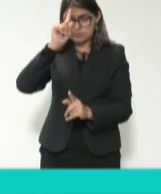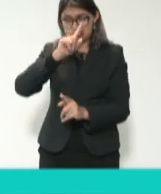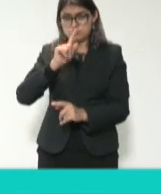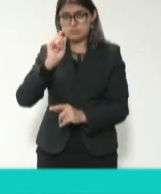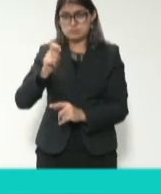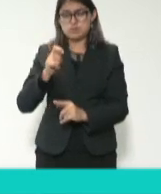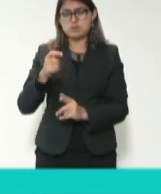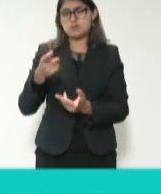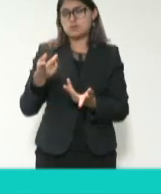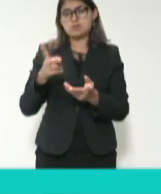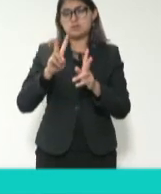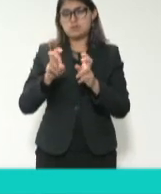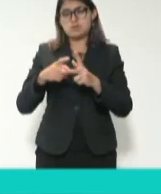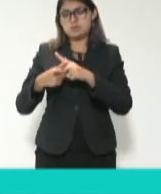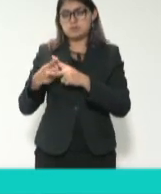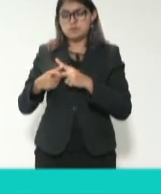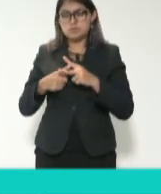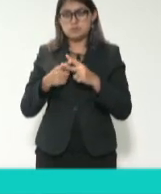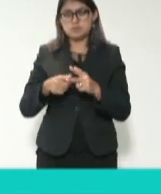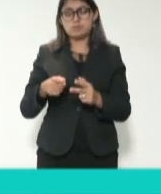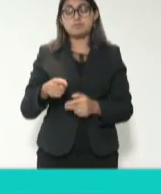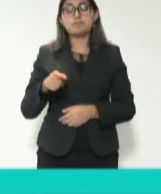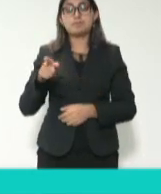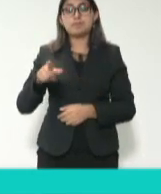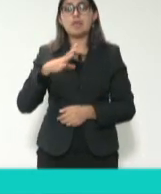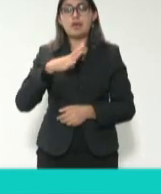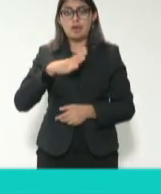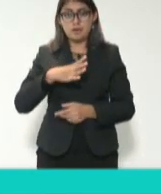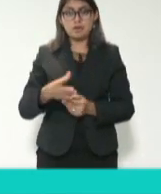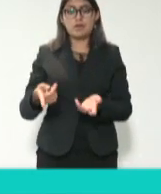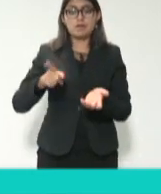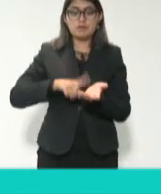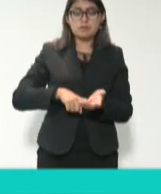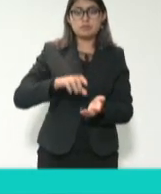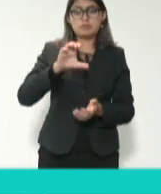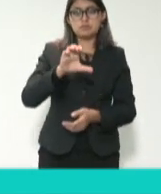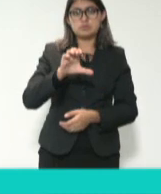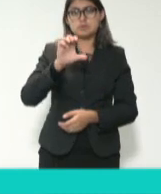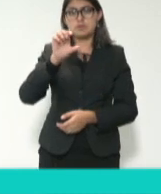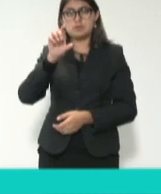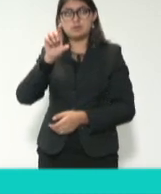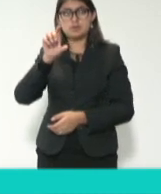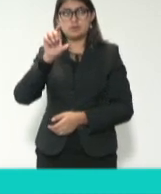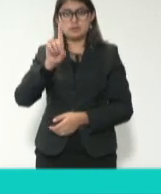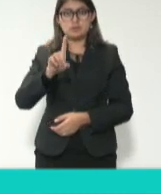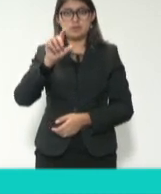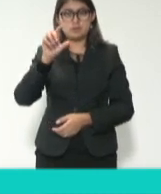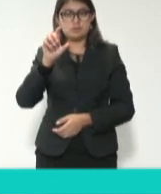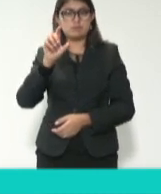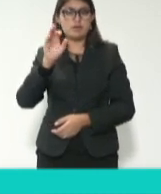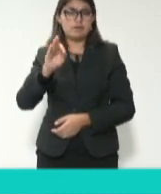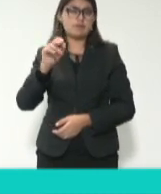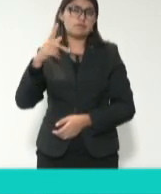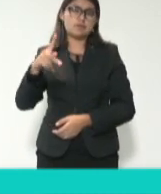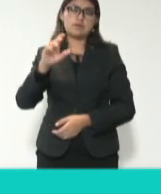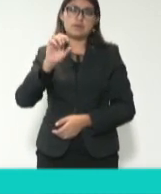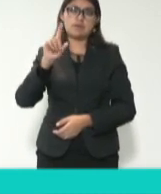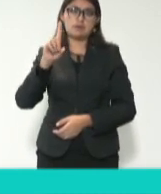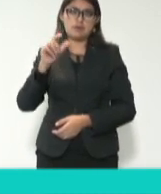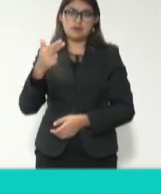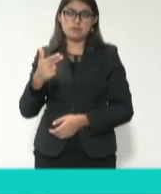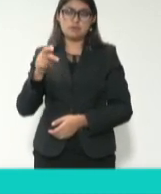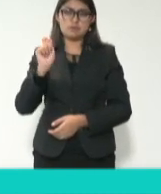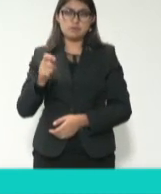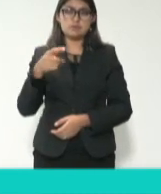desempeñado como contralora de la Comisión de Derechos Humanos del Distrito Federal, donde participó en el anteproyecto de leyes en